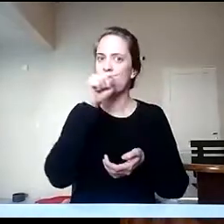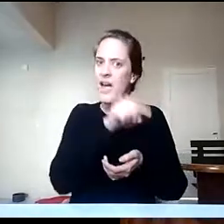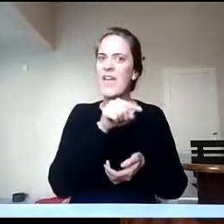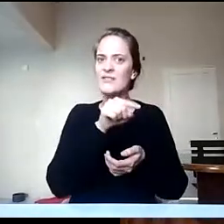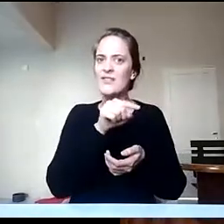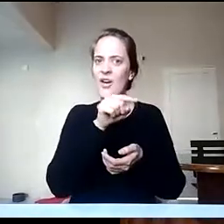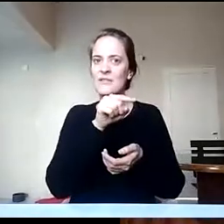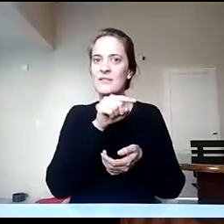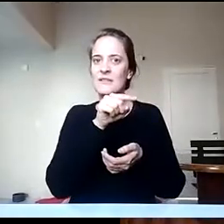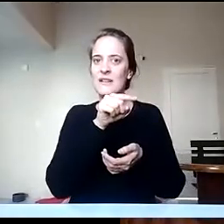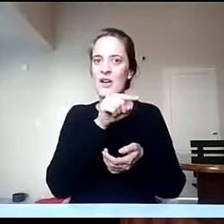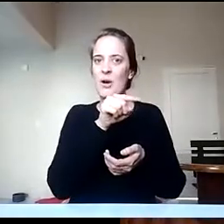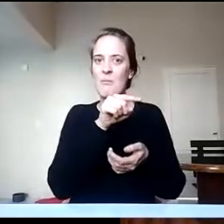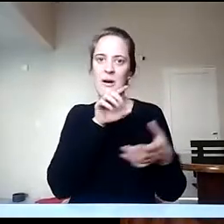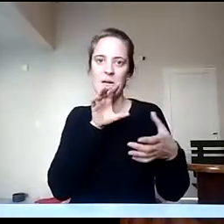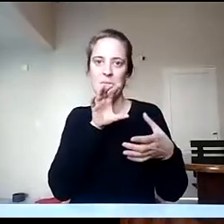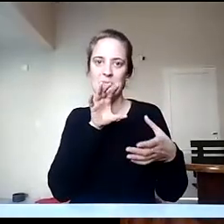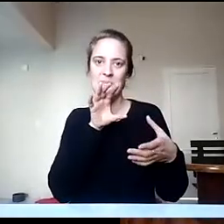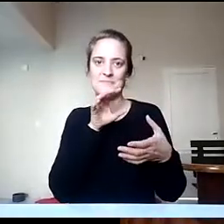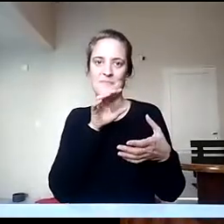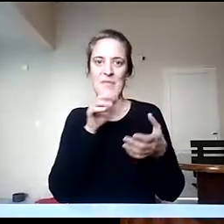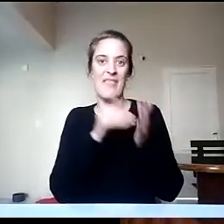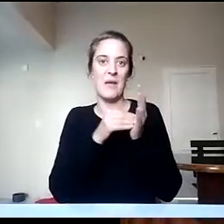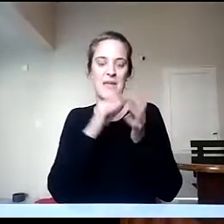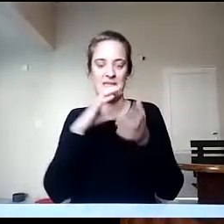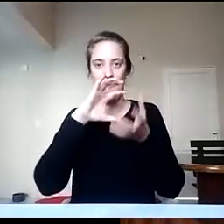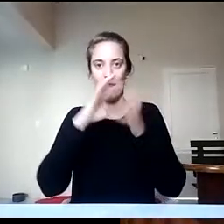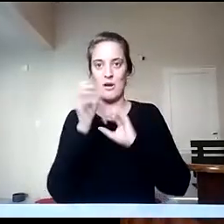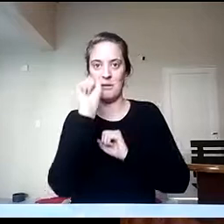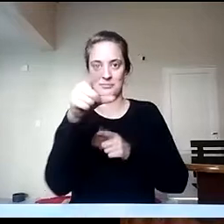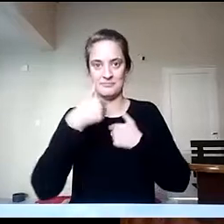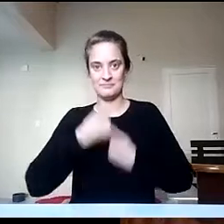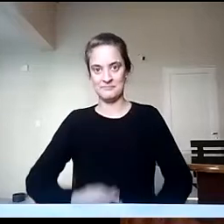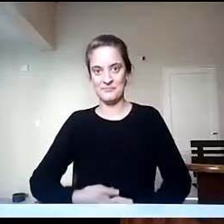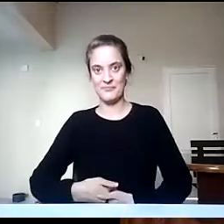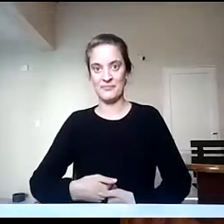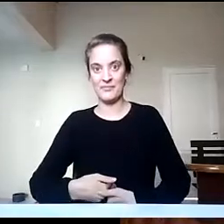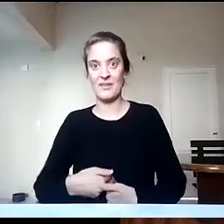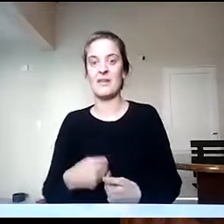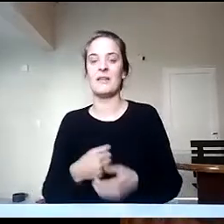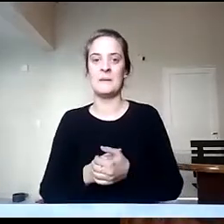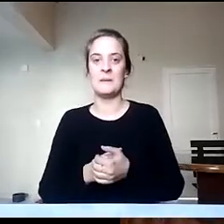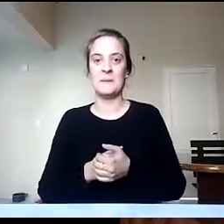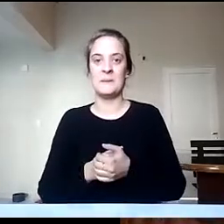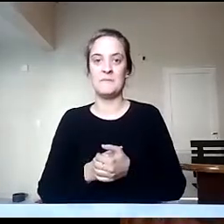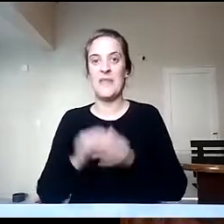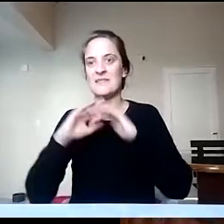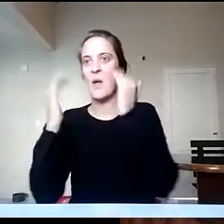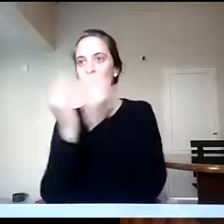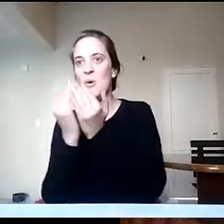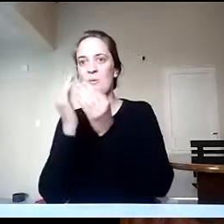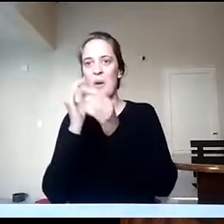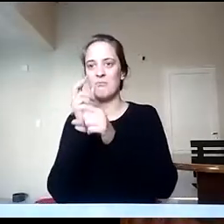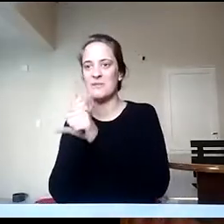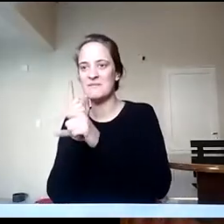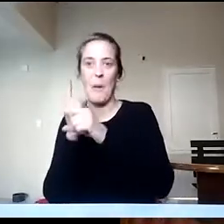los lleva a elegir de cierta forma alguna carrera vinculada a la formación docente. Me parece fundamental esto que